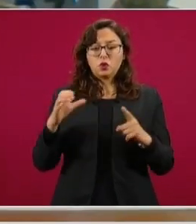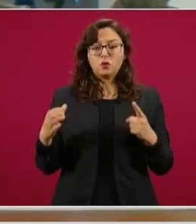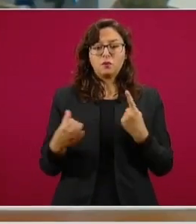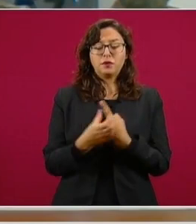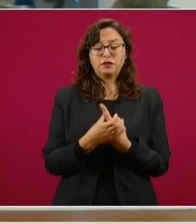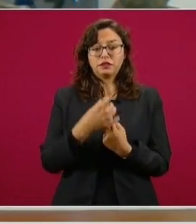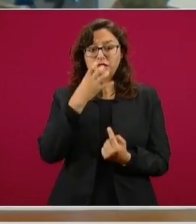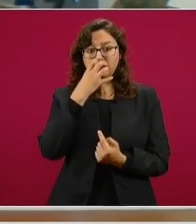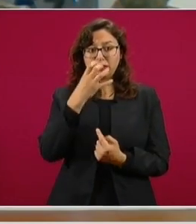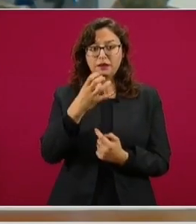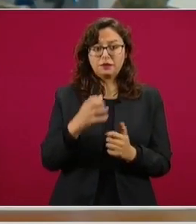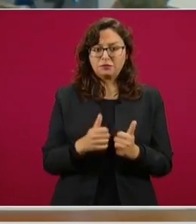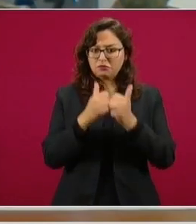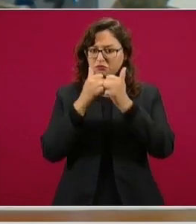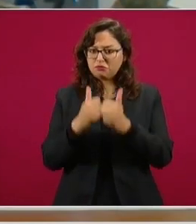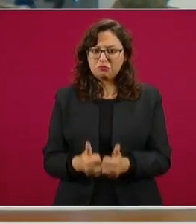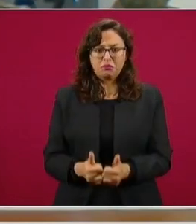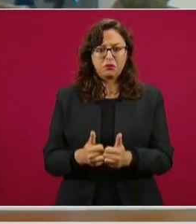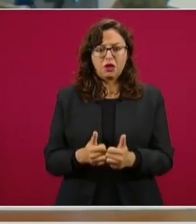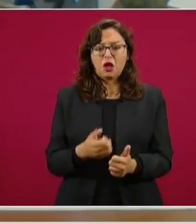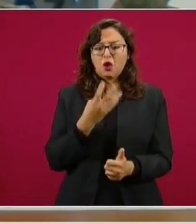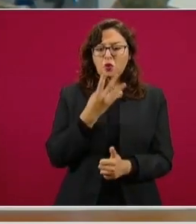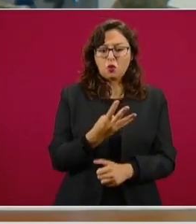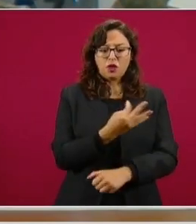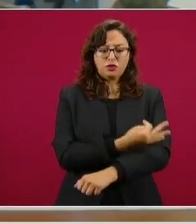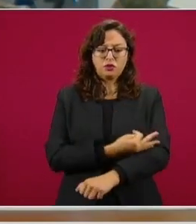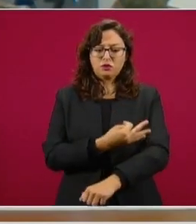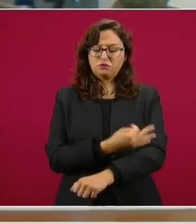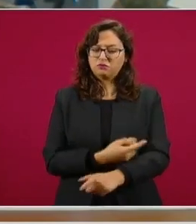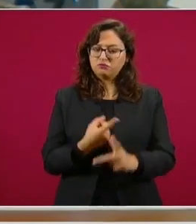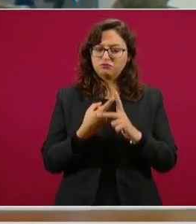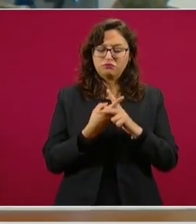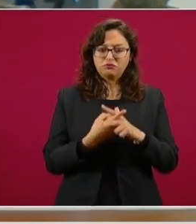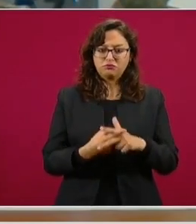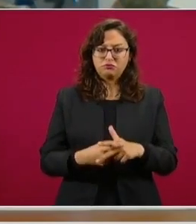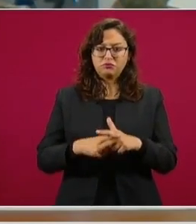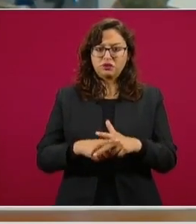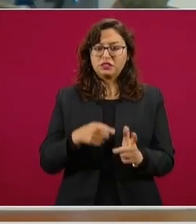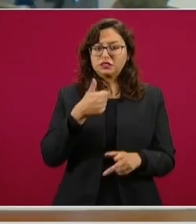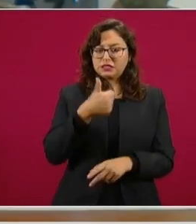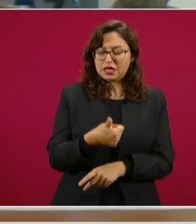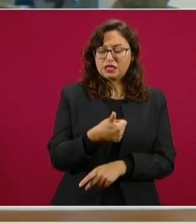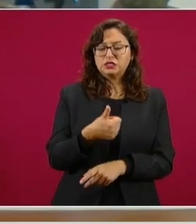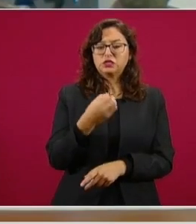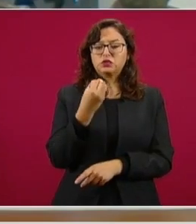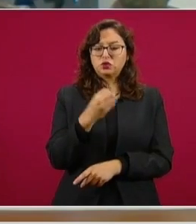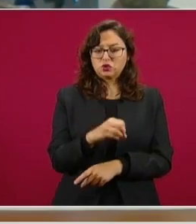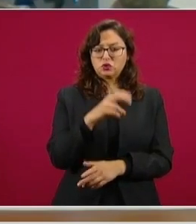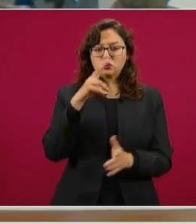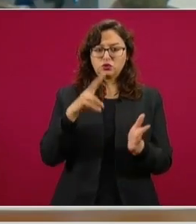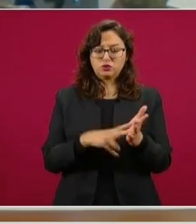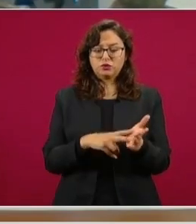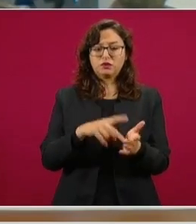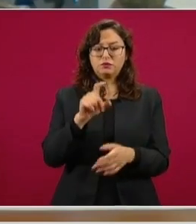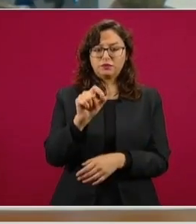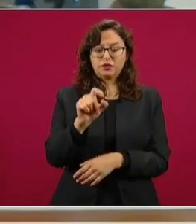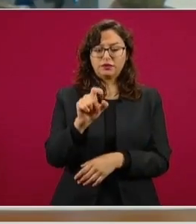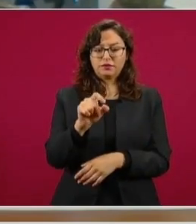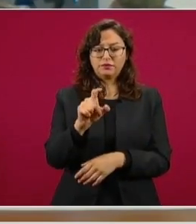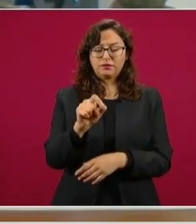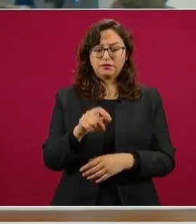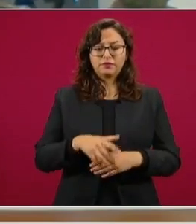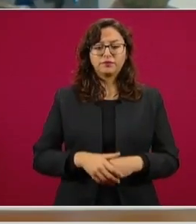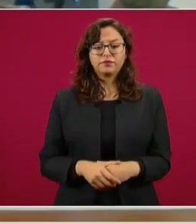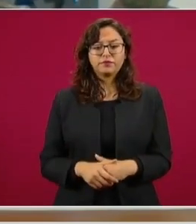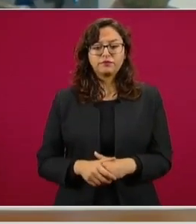manera permanente a partir de las 4 de la tarde el día 6 de octubre de 2020. Por